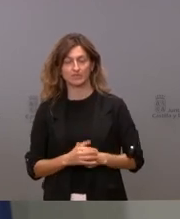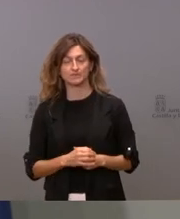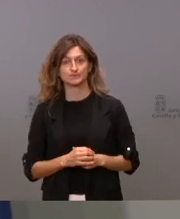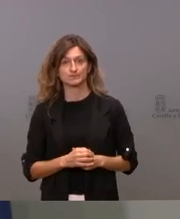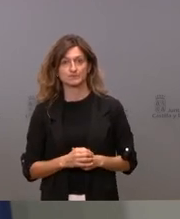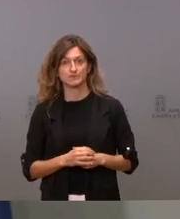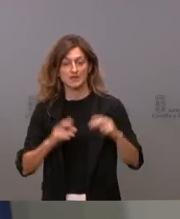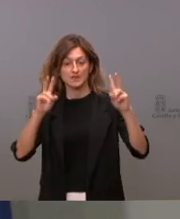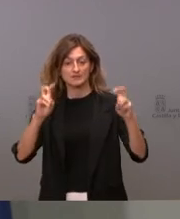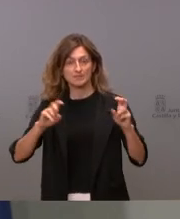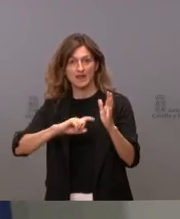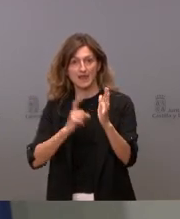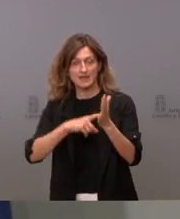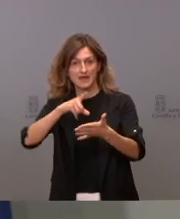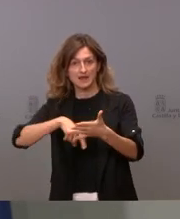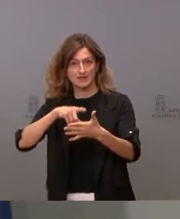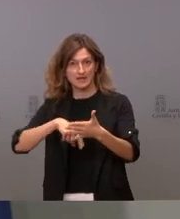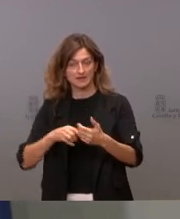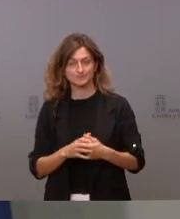sobre la ley de alquileres